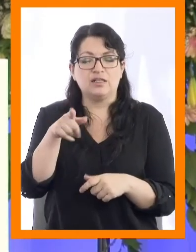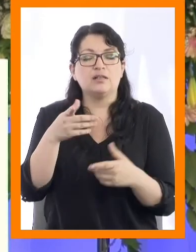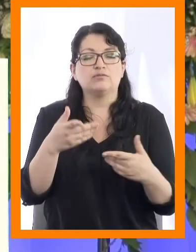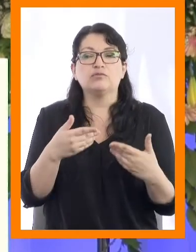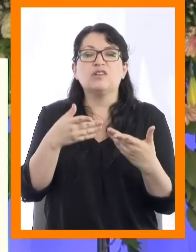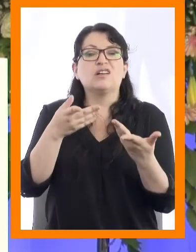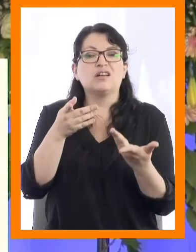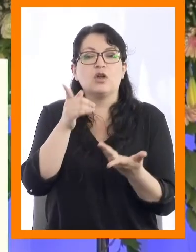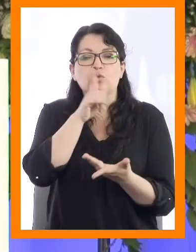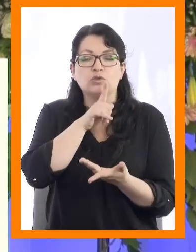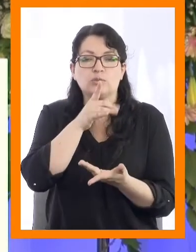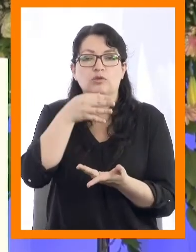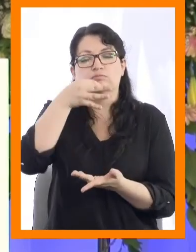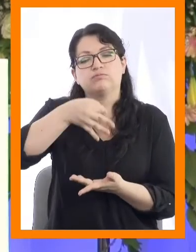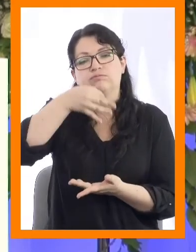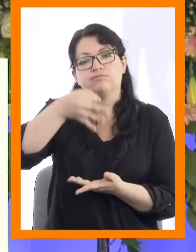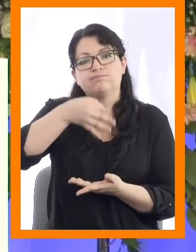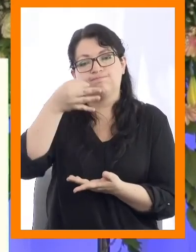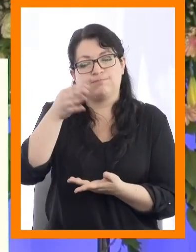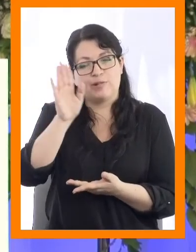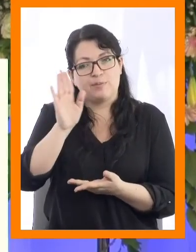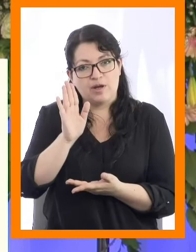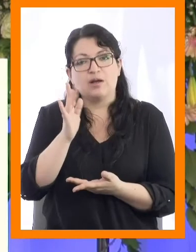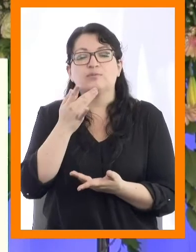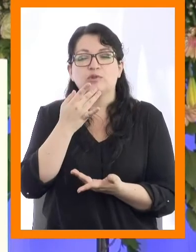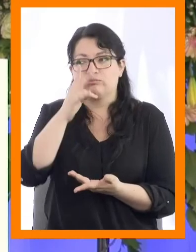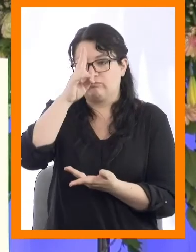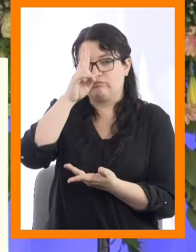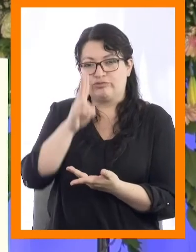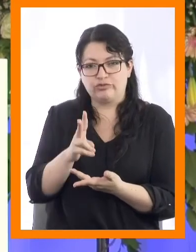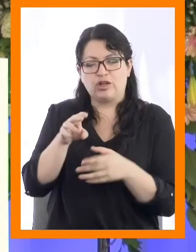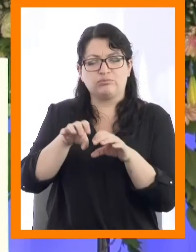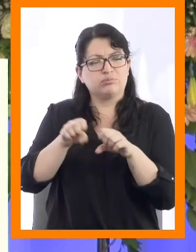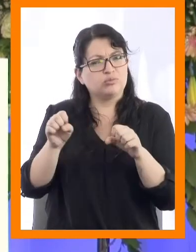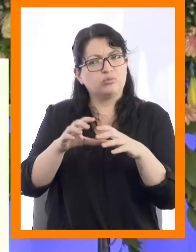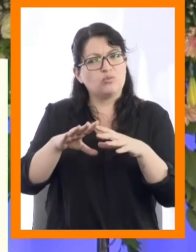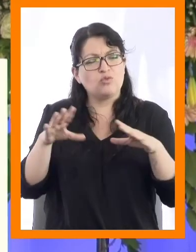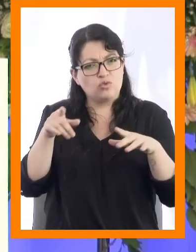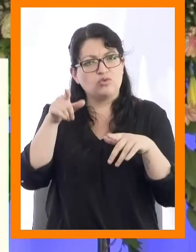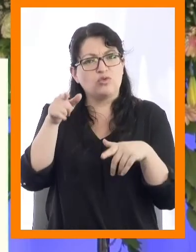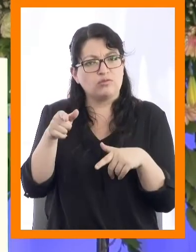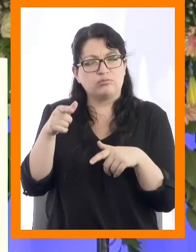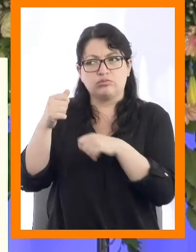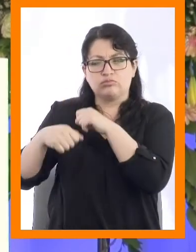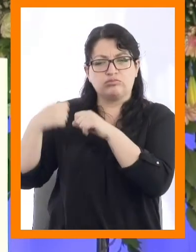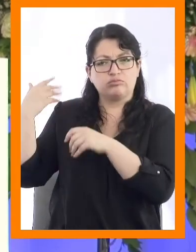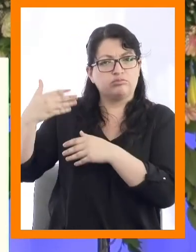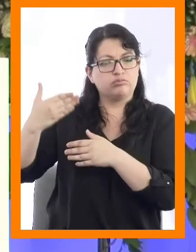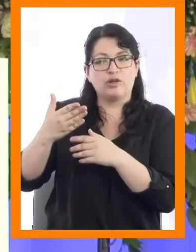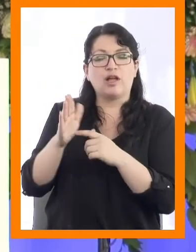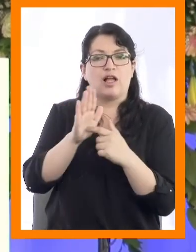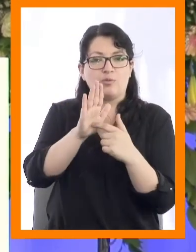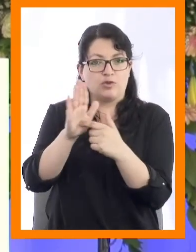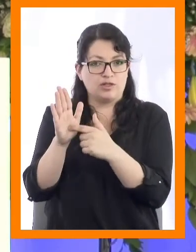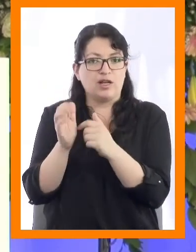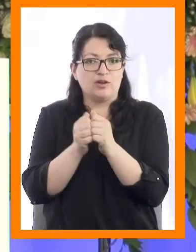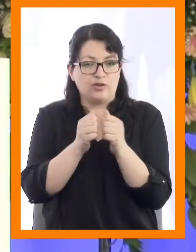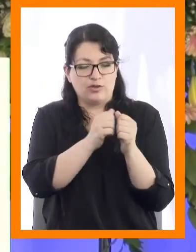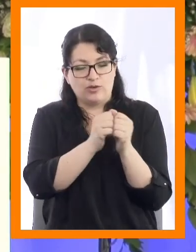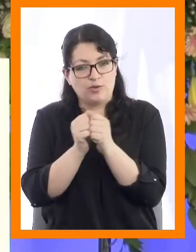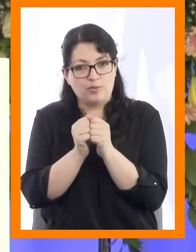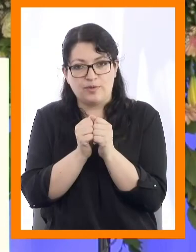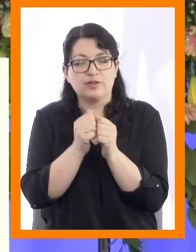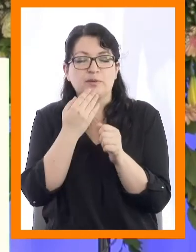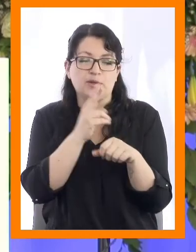quien dé el discurso de despedida en honor al alto compromiso y entrega demostrado estos años para con sus pares y